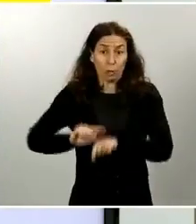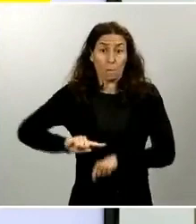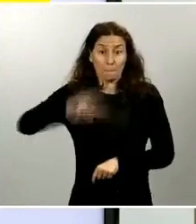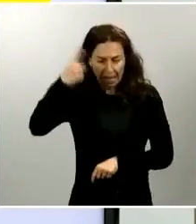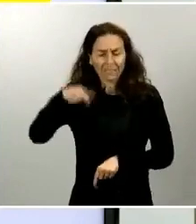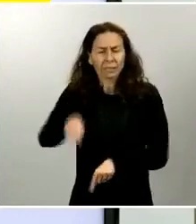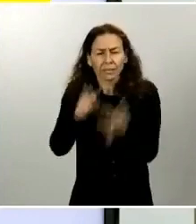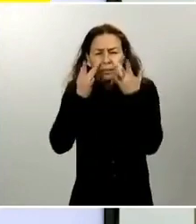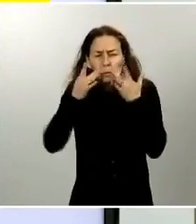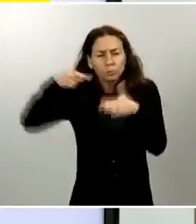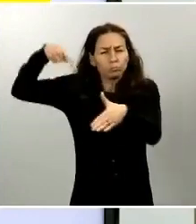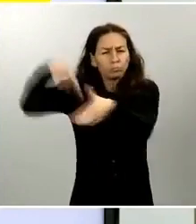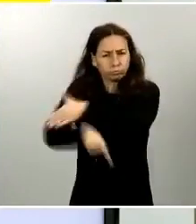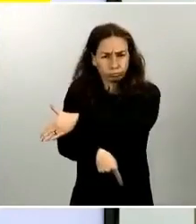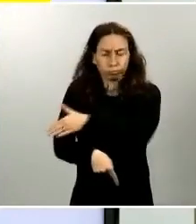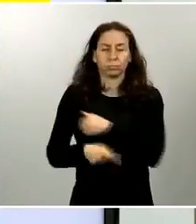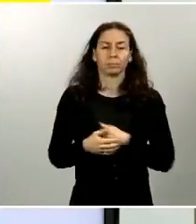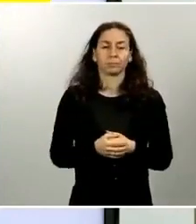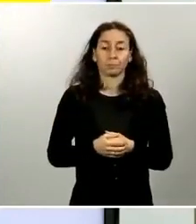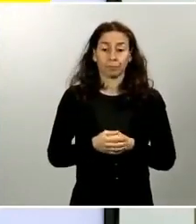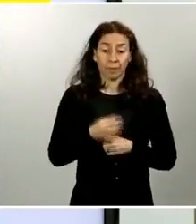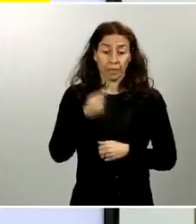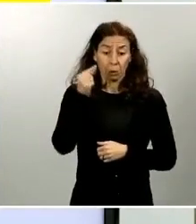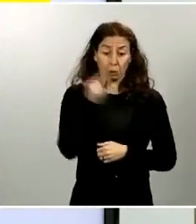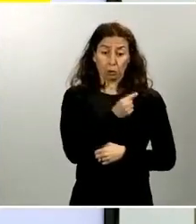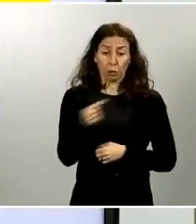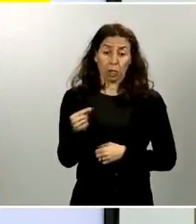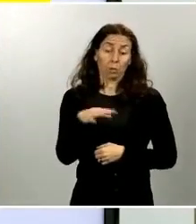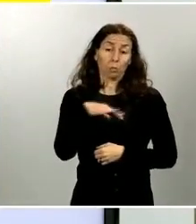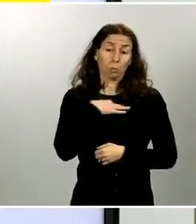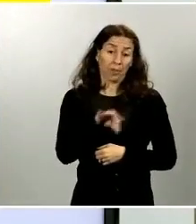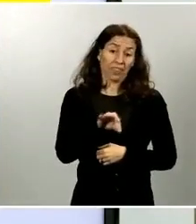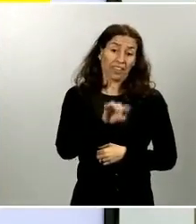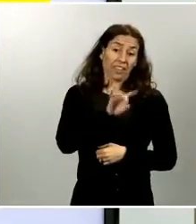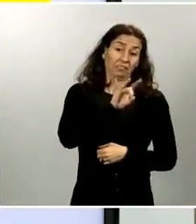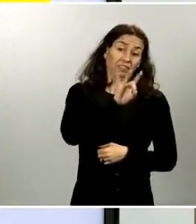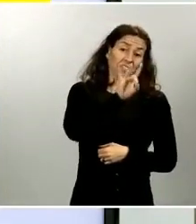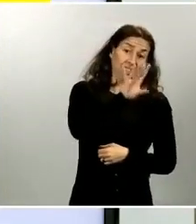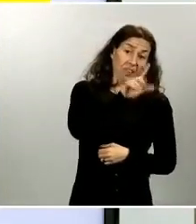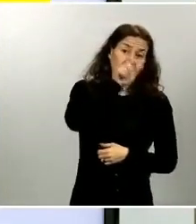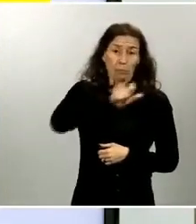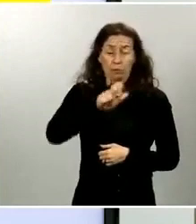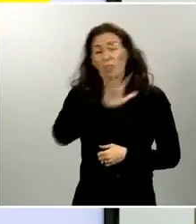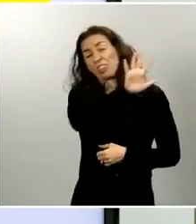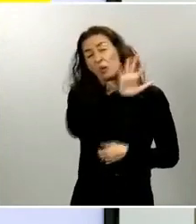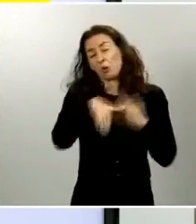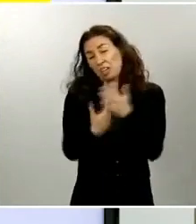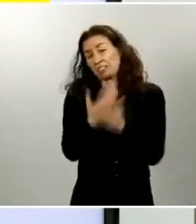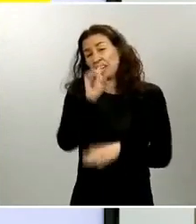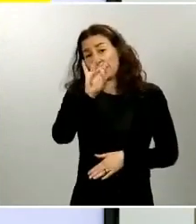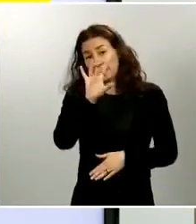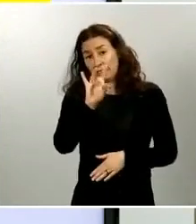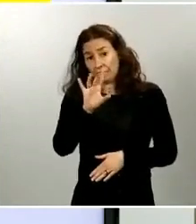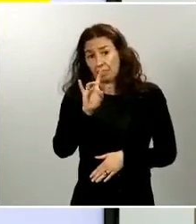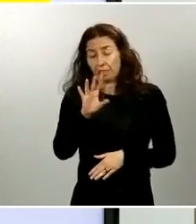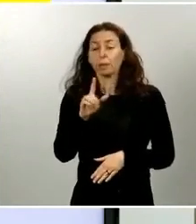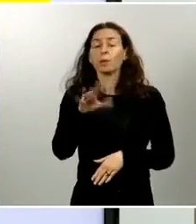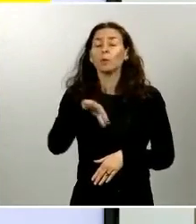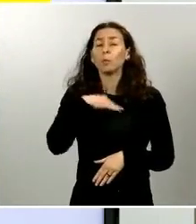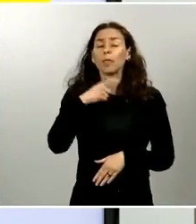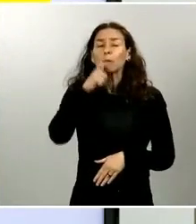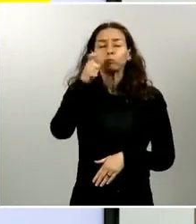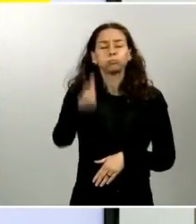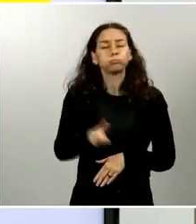actuando entre cinco y quince personas y requiere un total de dos, entre dos y cuatro horas. Y, por supuesto,